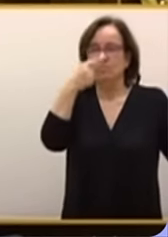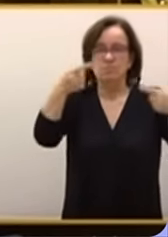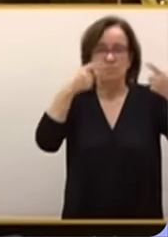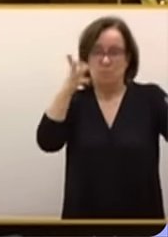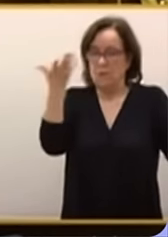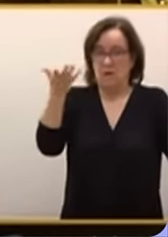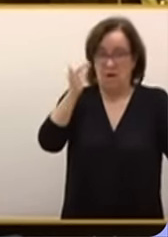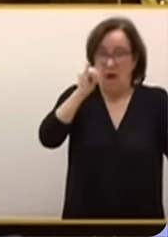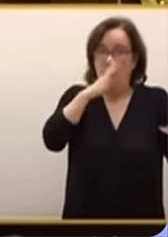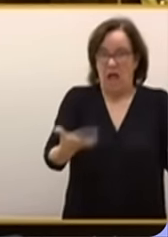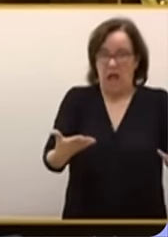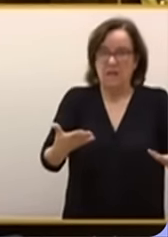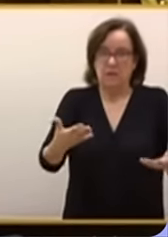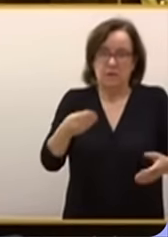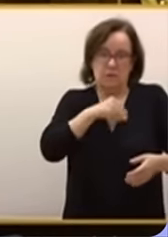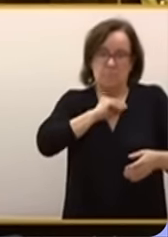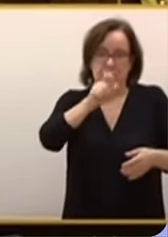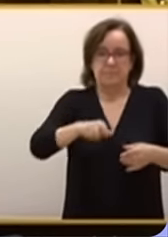tienen los españoles.